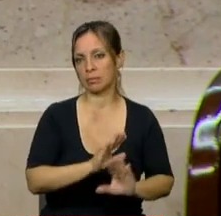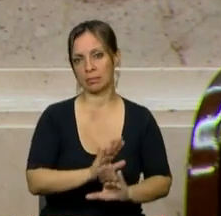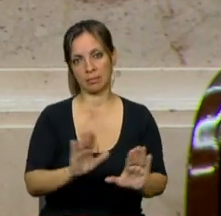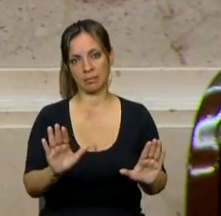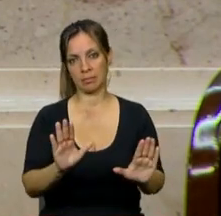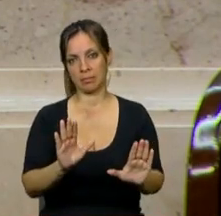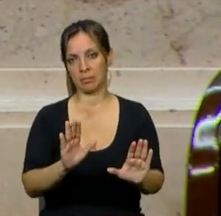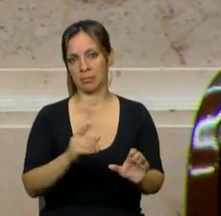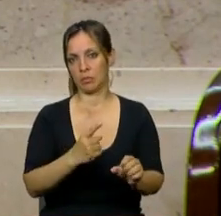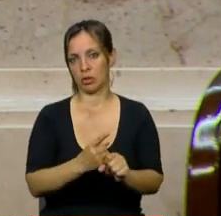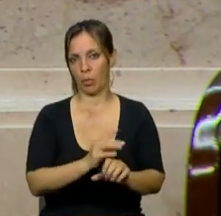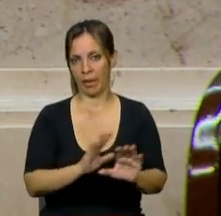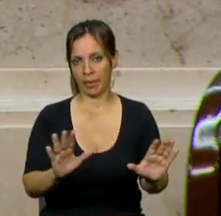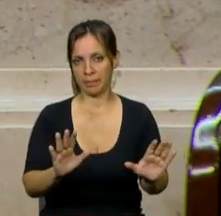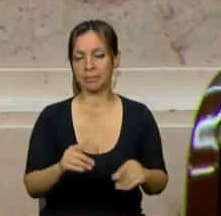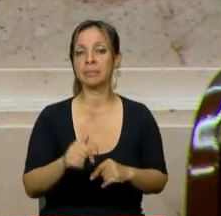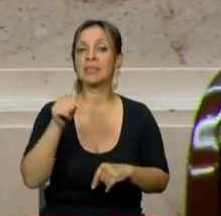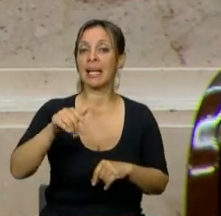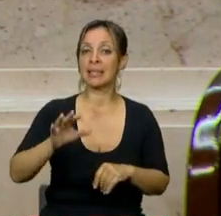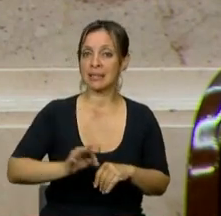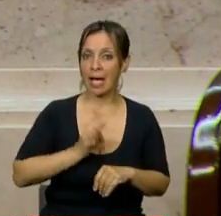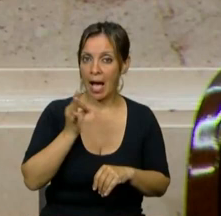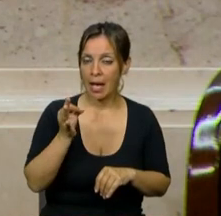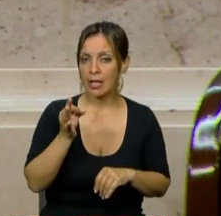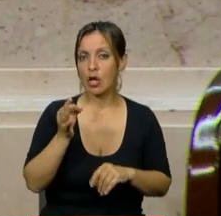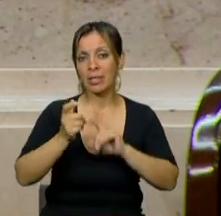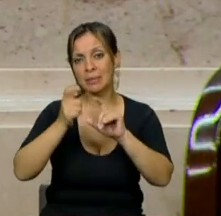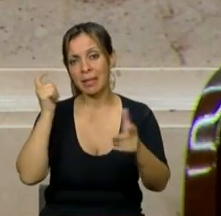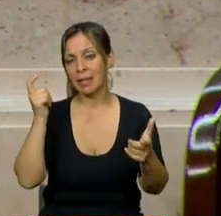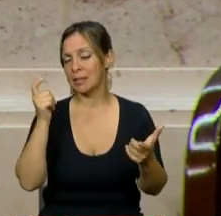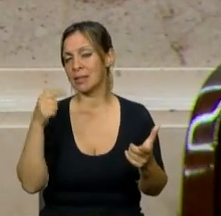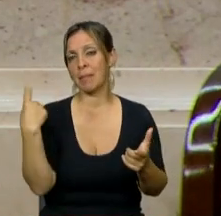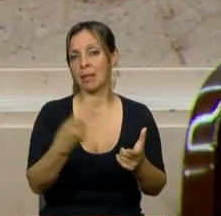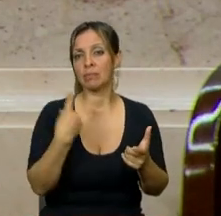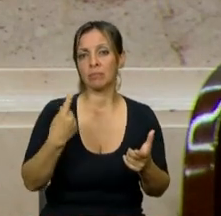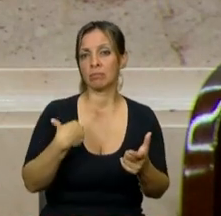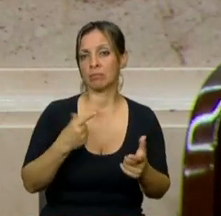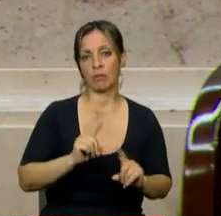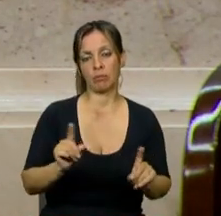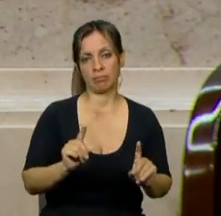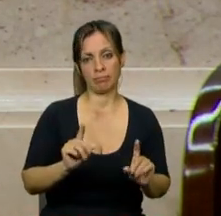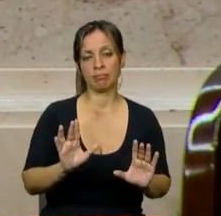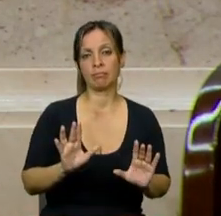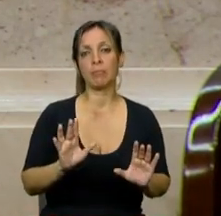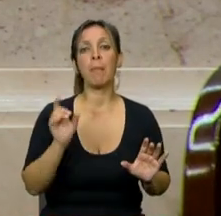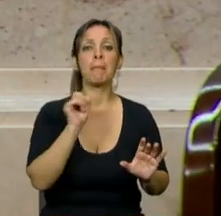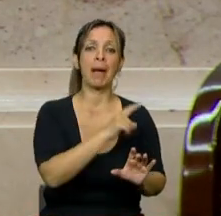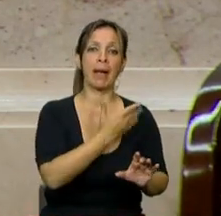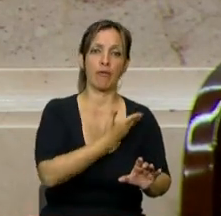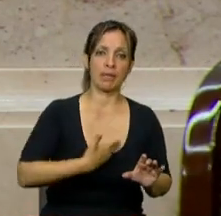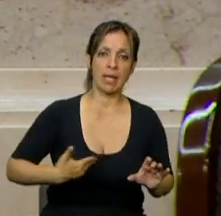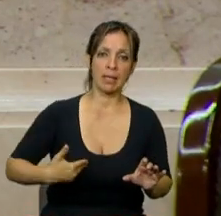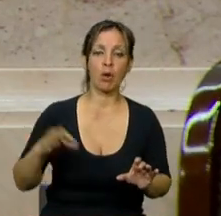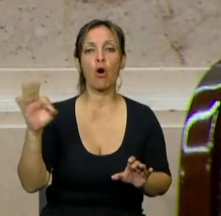La experiencia de este año creo que no es buena para nadie, ni para el oficialismo, ni para la